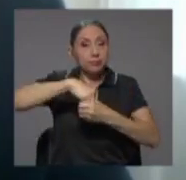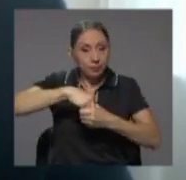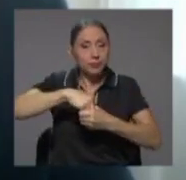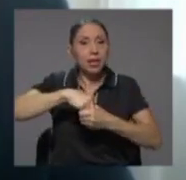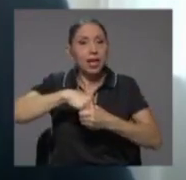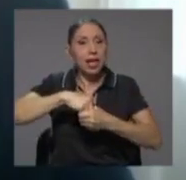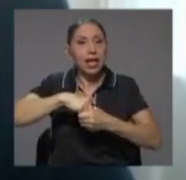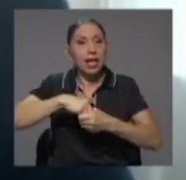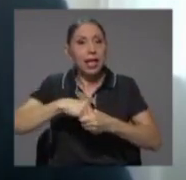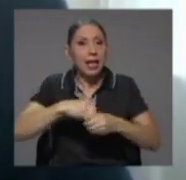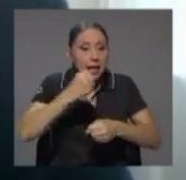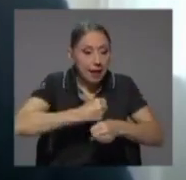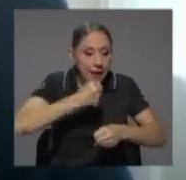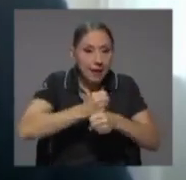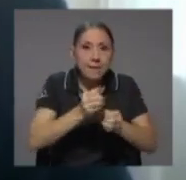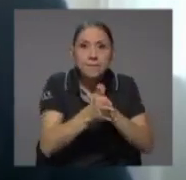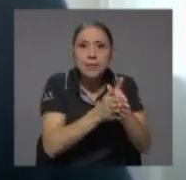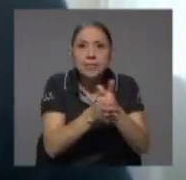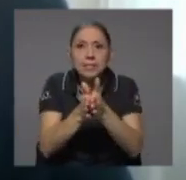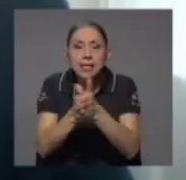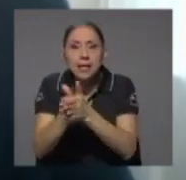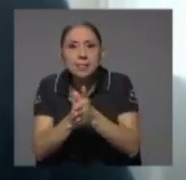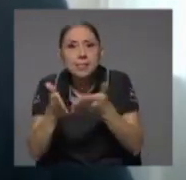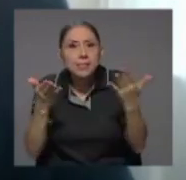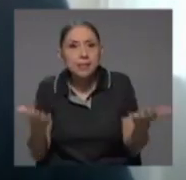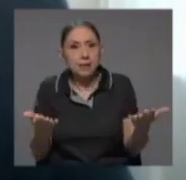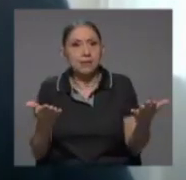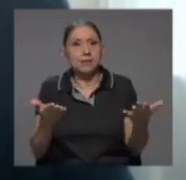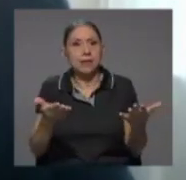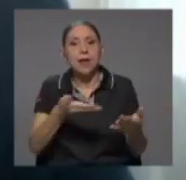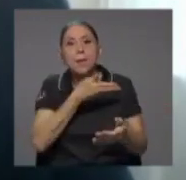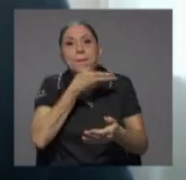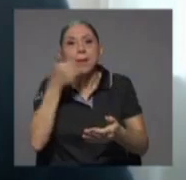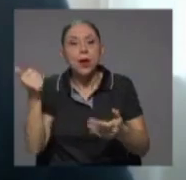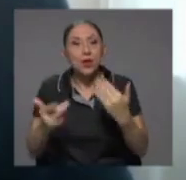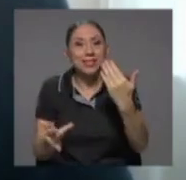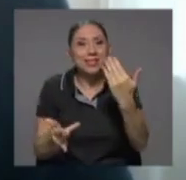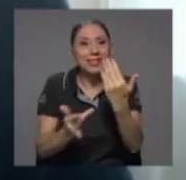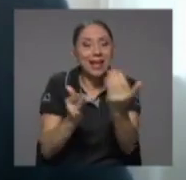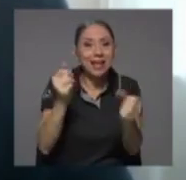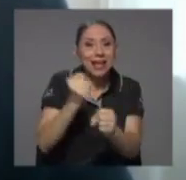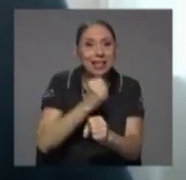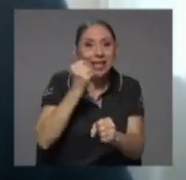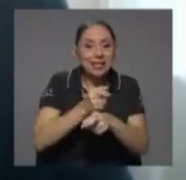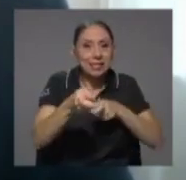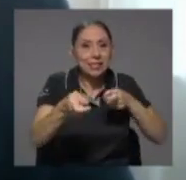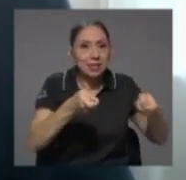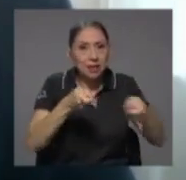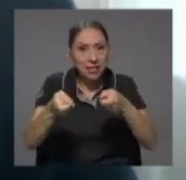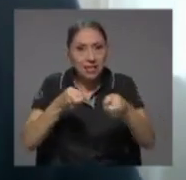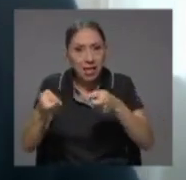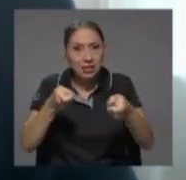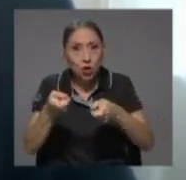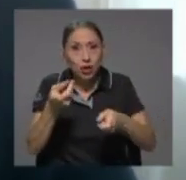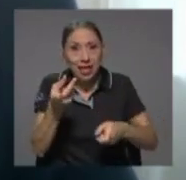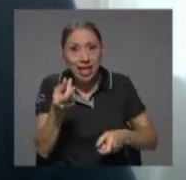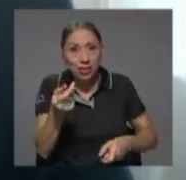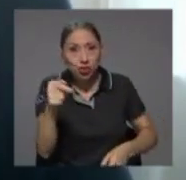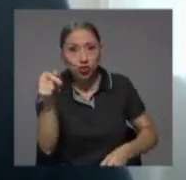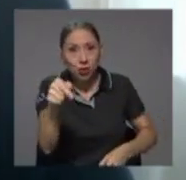introducir eficiencias introducir mejores técnicas de gestión y de administración de esos recursos